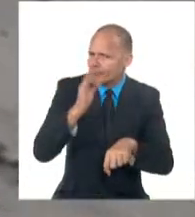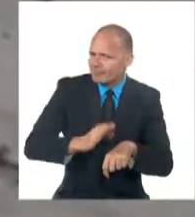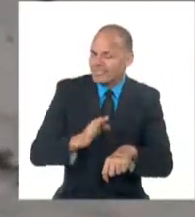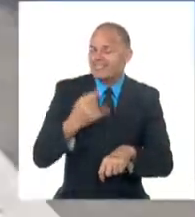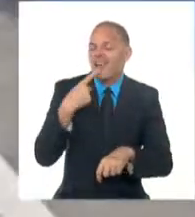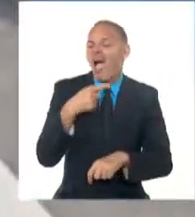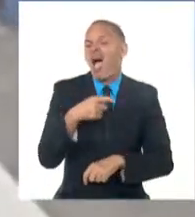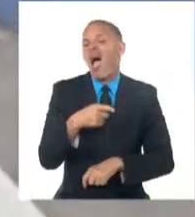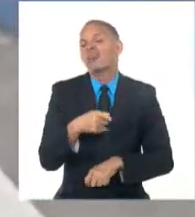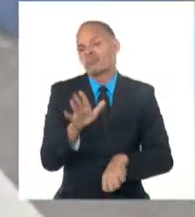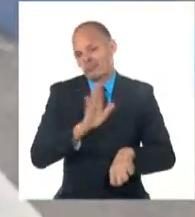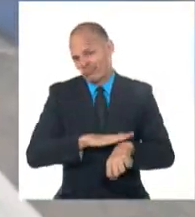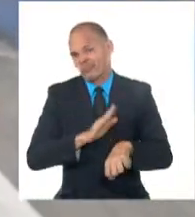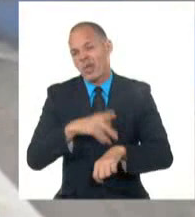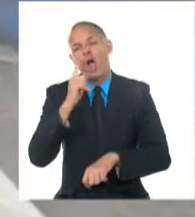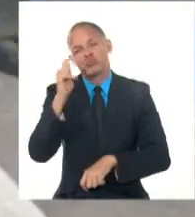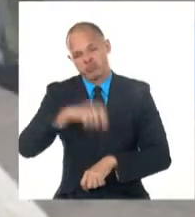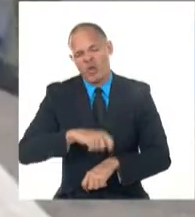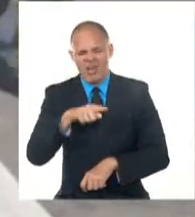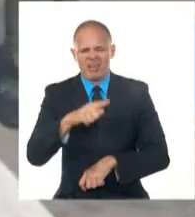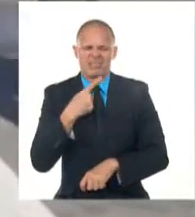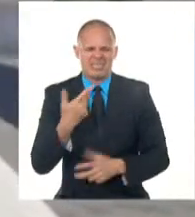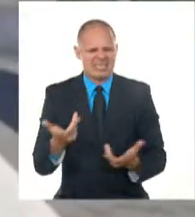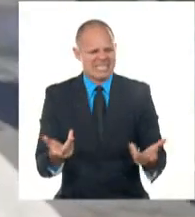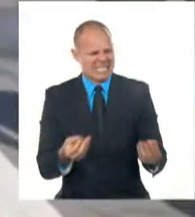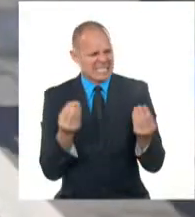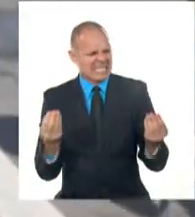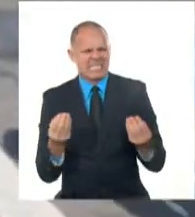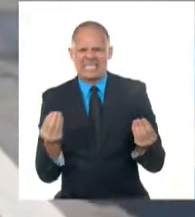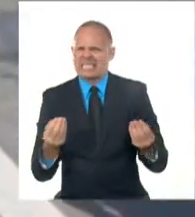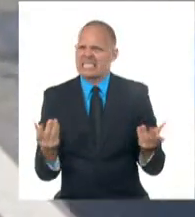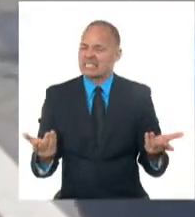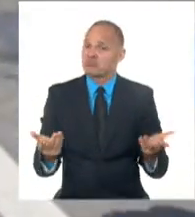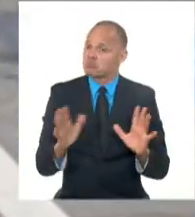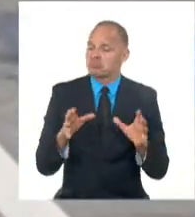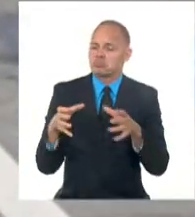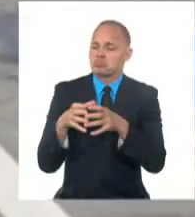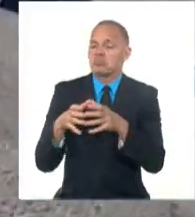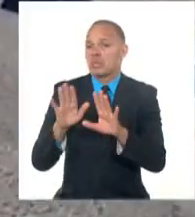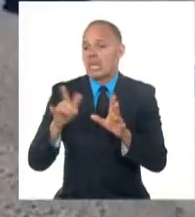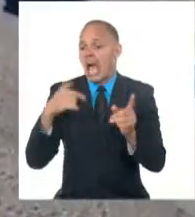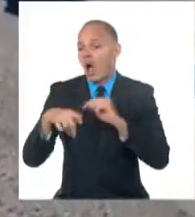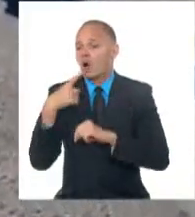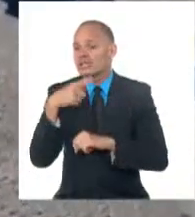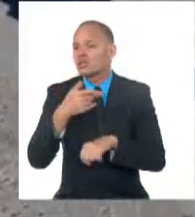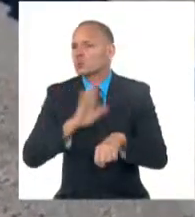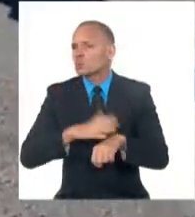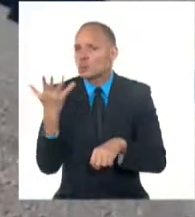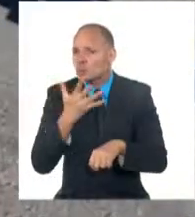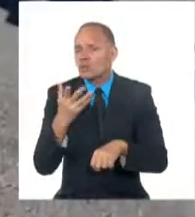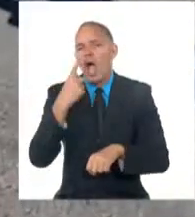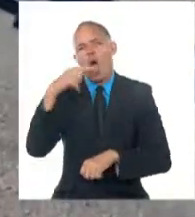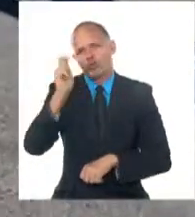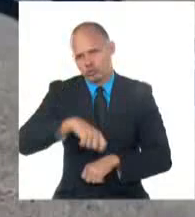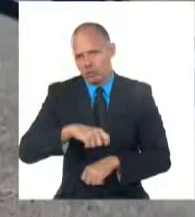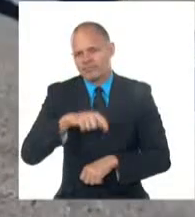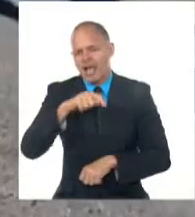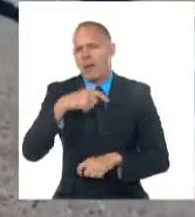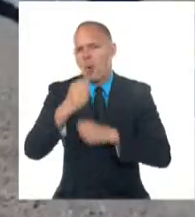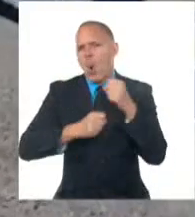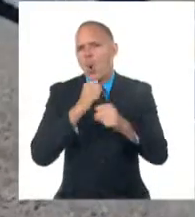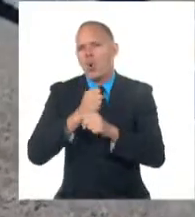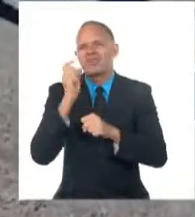violento y sin sentido, dijo. Más temprano, el Comité Nacional Antiterrorista detalló que el acto fue ejecutado por Kiev con drones de